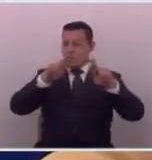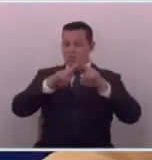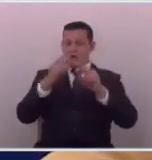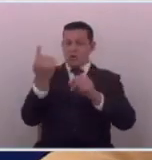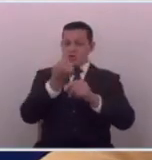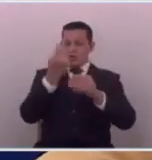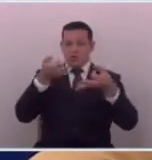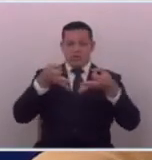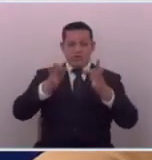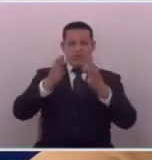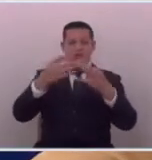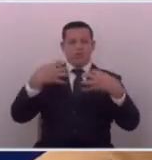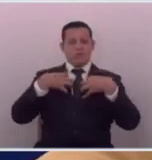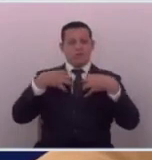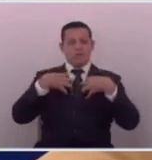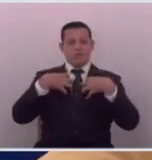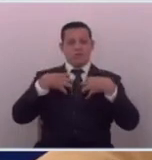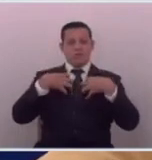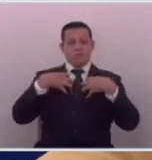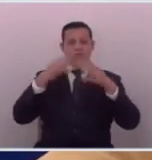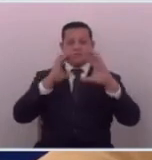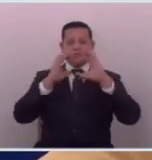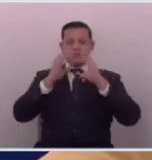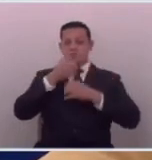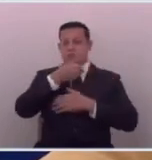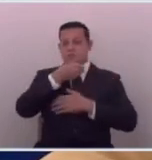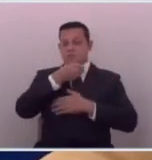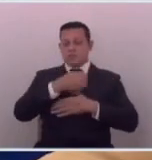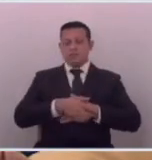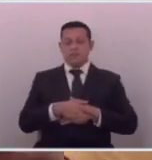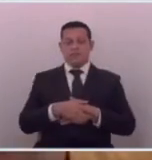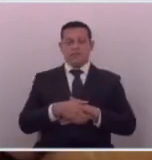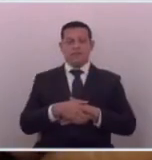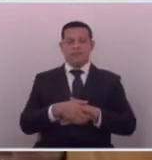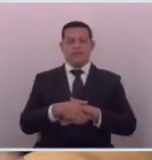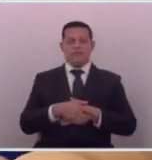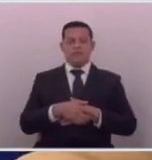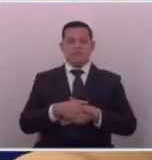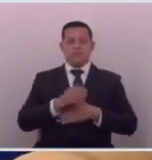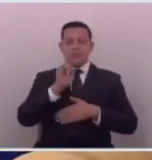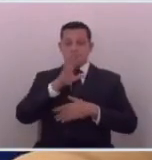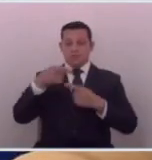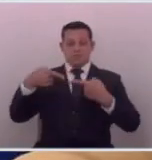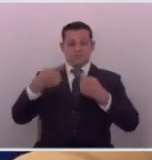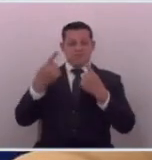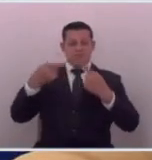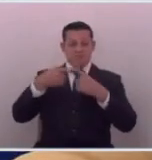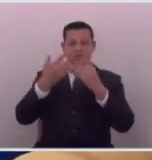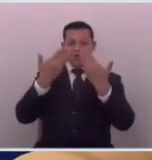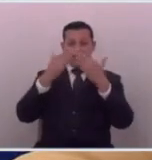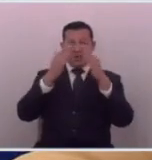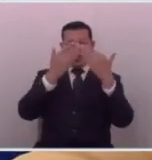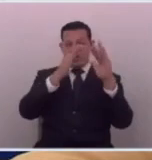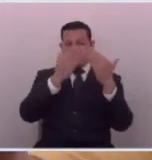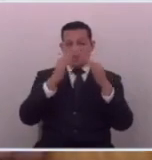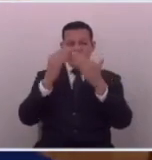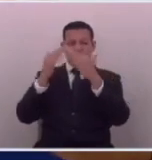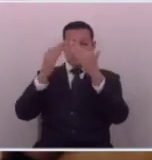la única manera en la que sobrevivían estos medios dicen que se han atacado a los diferentes